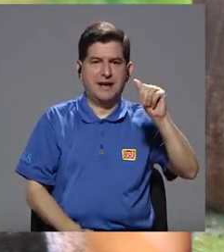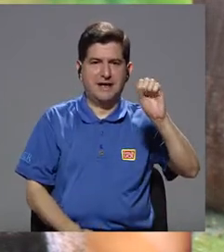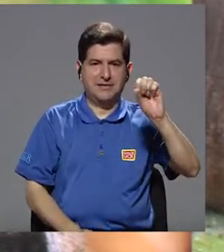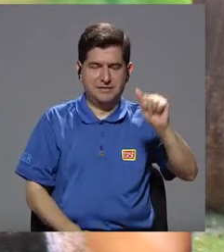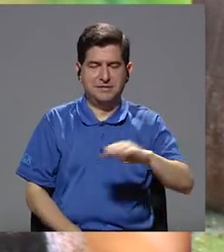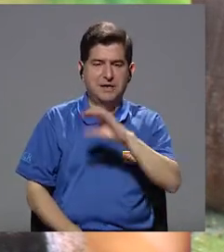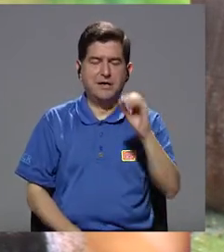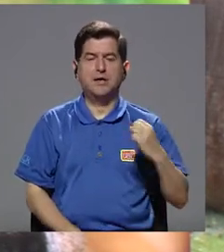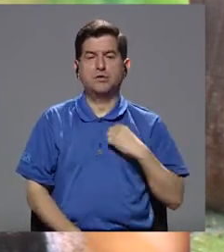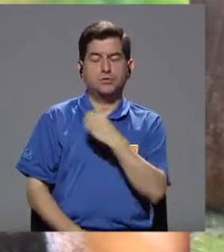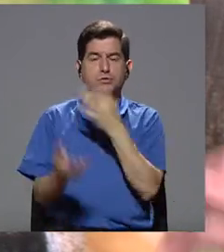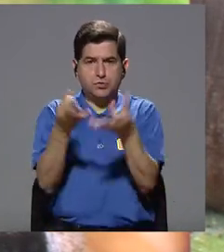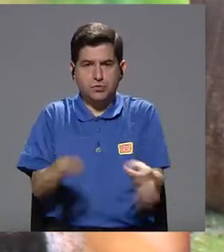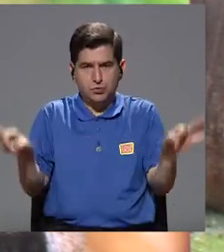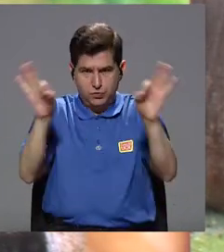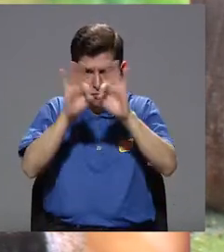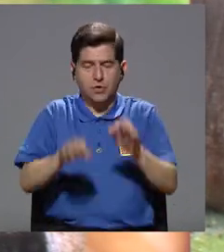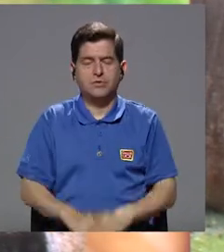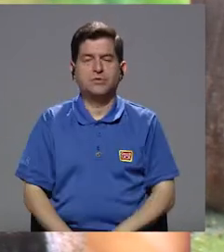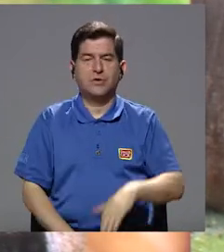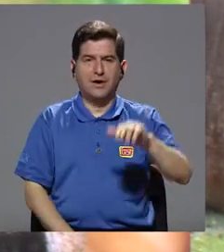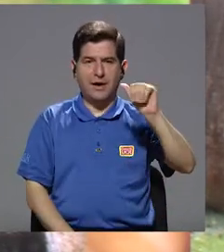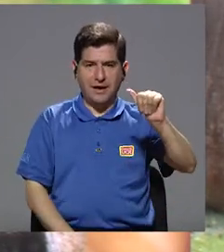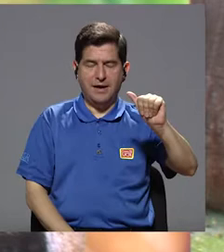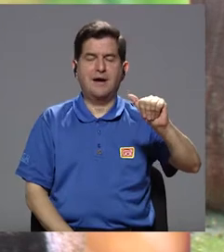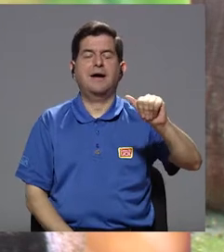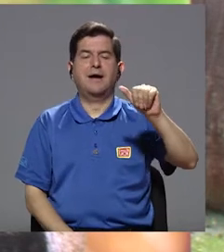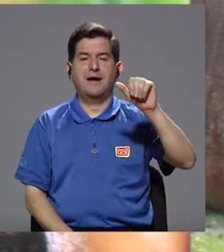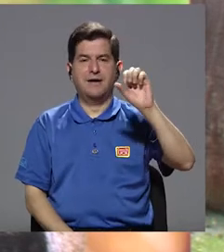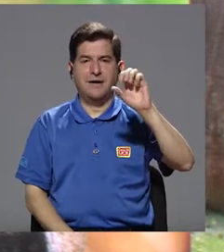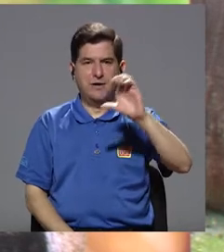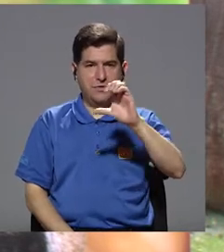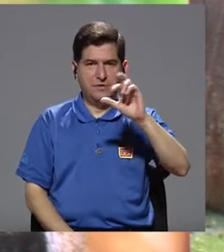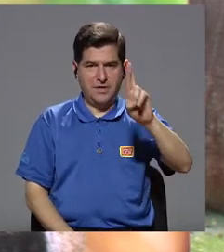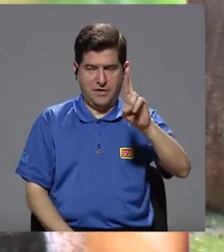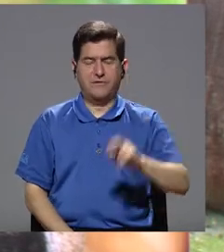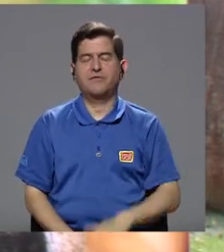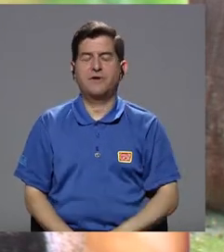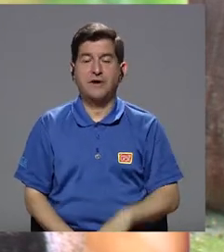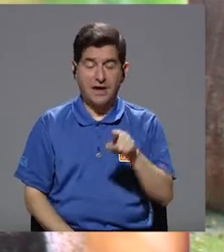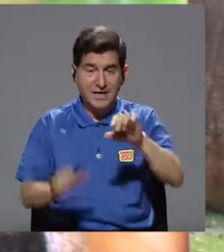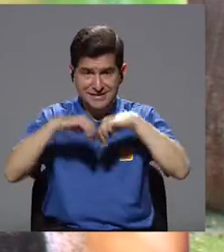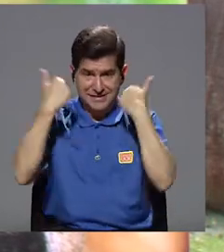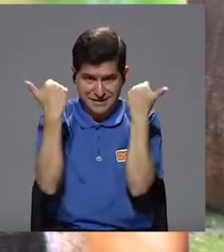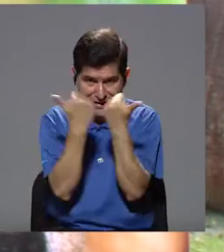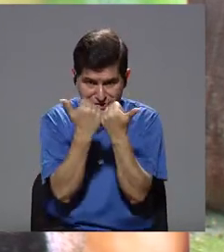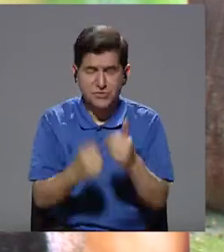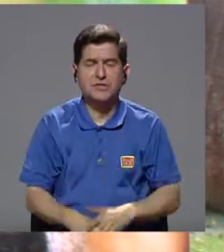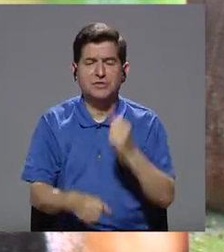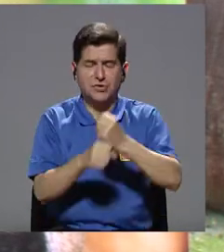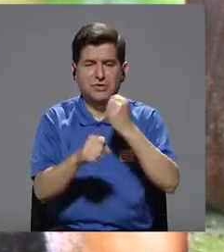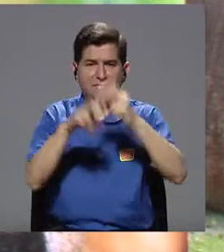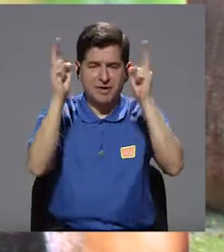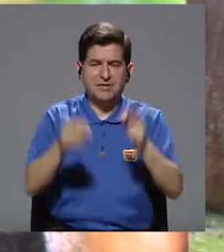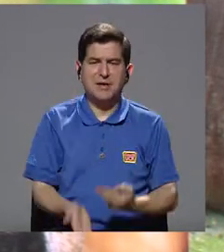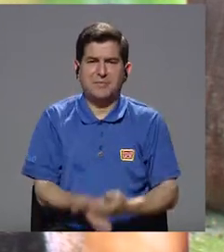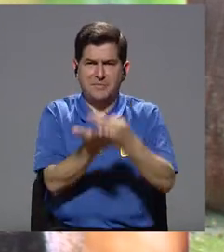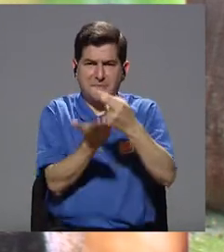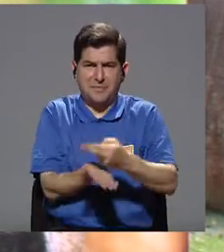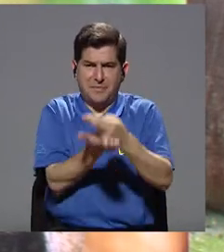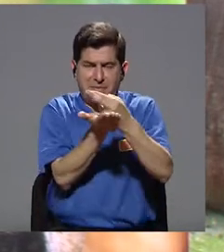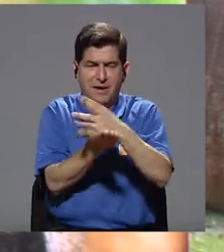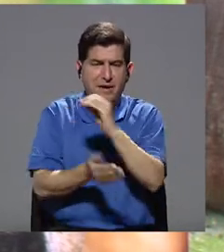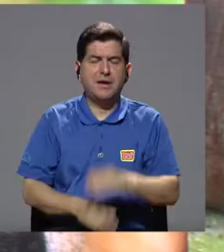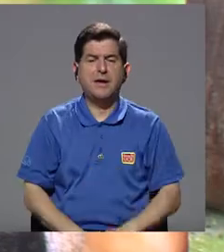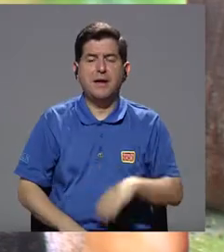Animal y con un socio muy importante para nosotros que es la Asociación American Stafford Costa Rica, que es la que trabaja, con la que trabajamos todo el tema de rehabilitación